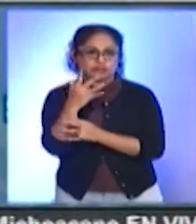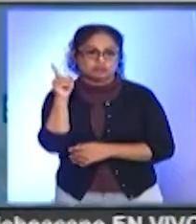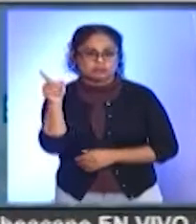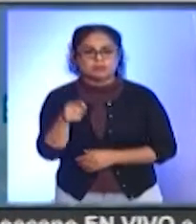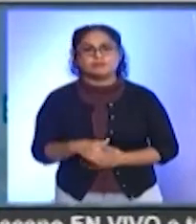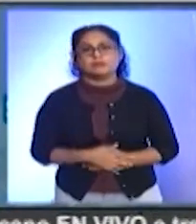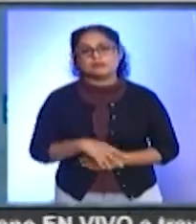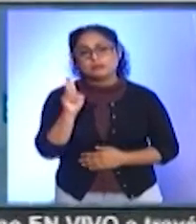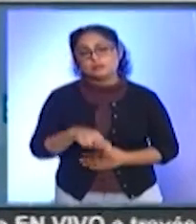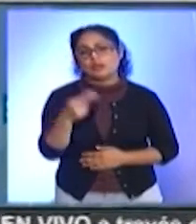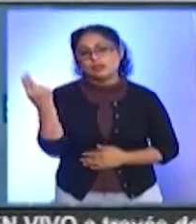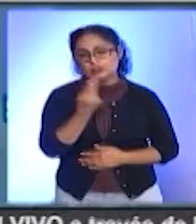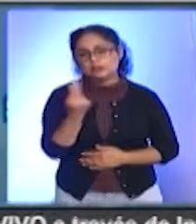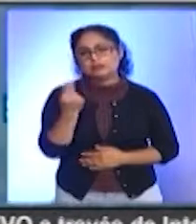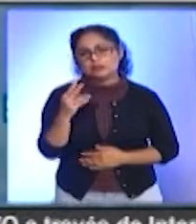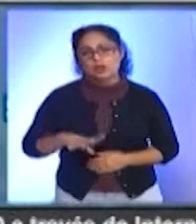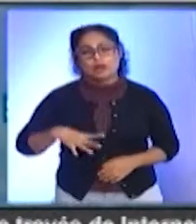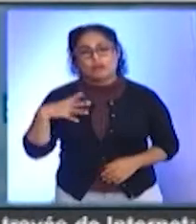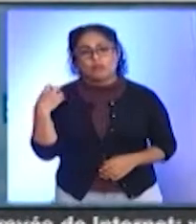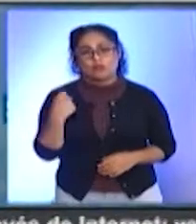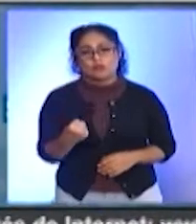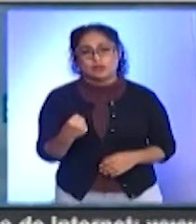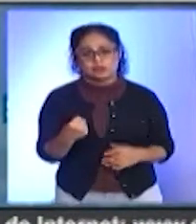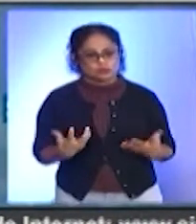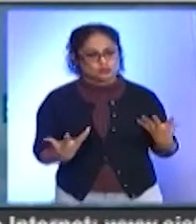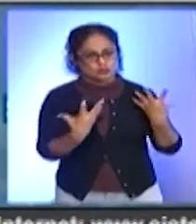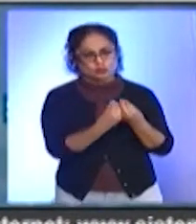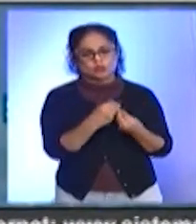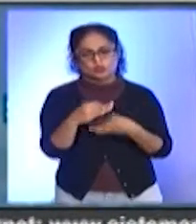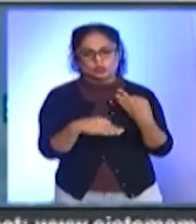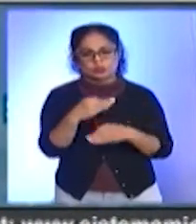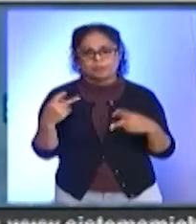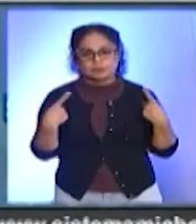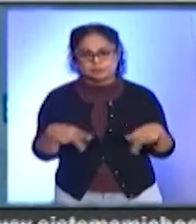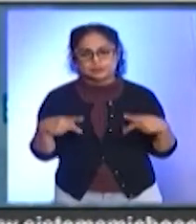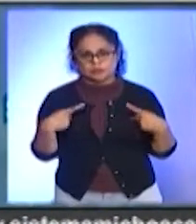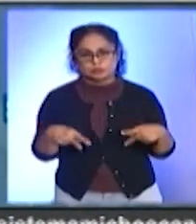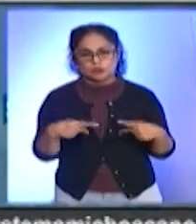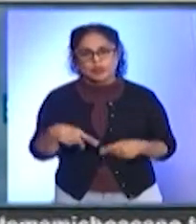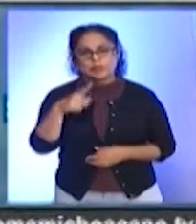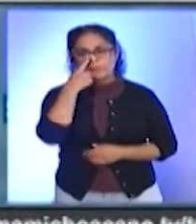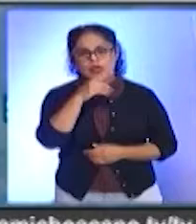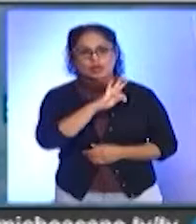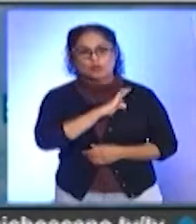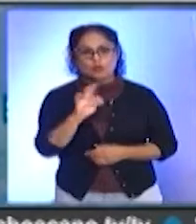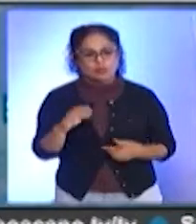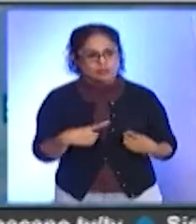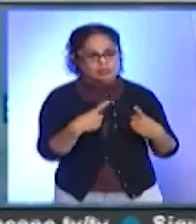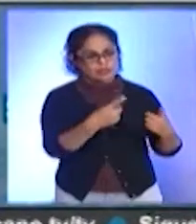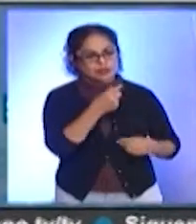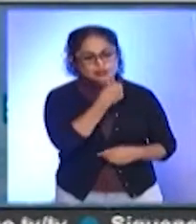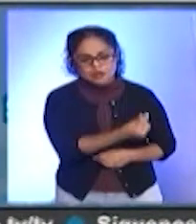ahí un gran esfuerzo conjunto de toda la sociedad michoacana para poderle brindar a